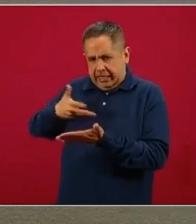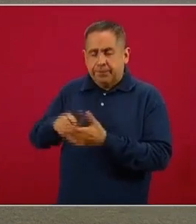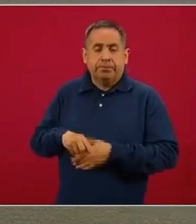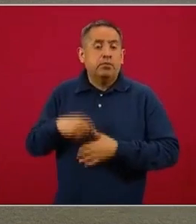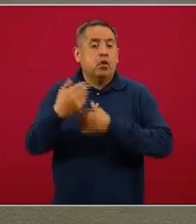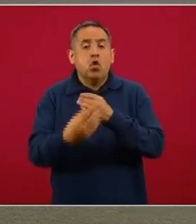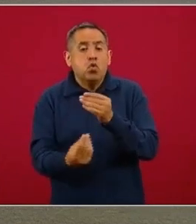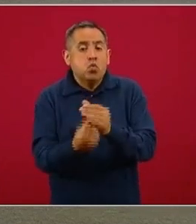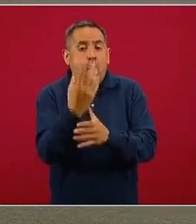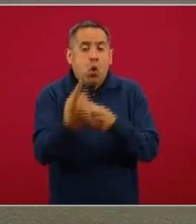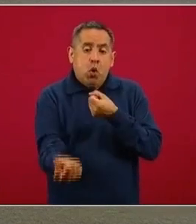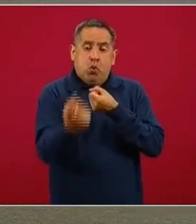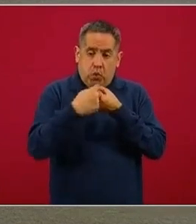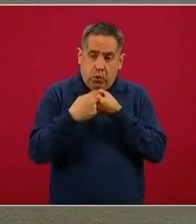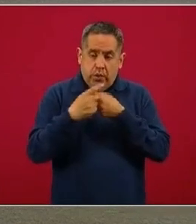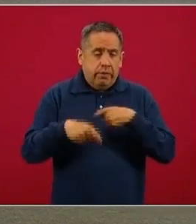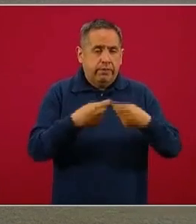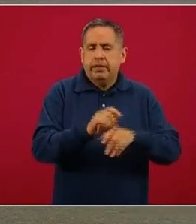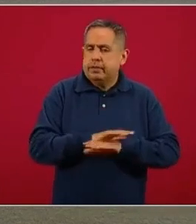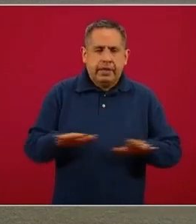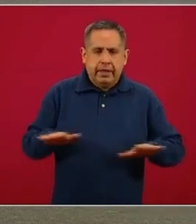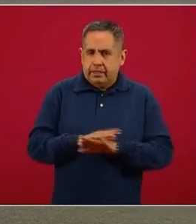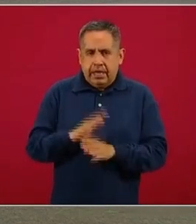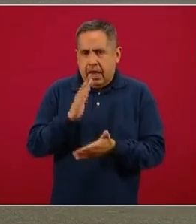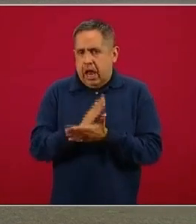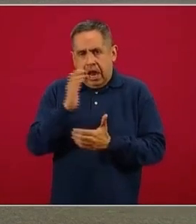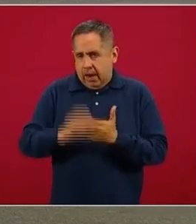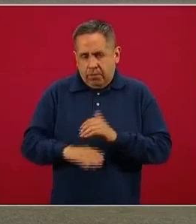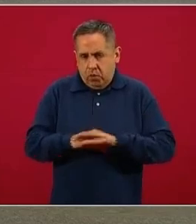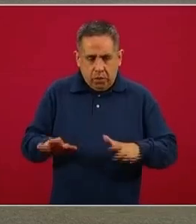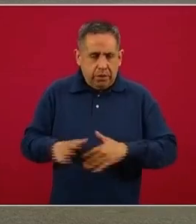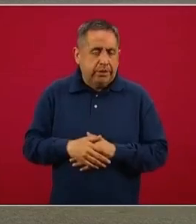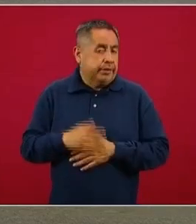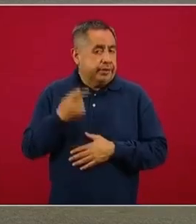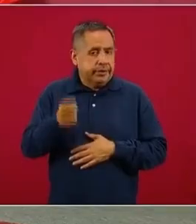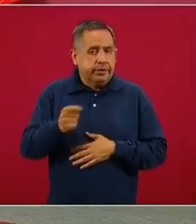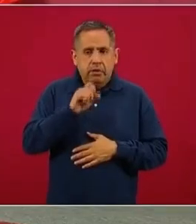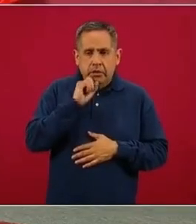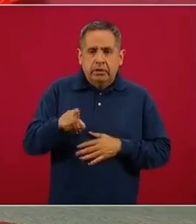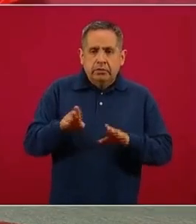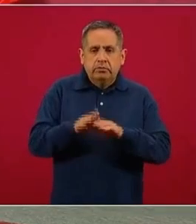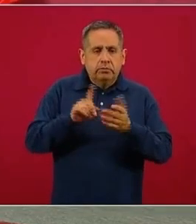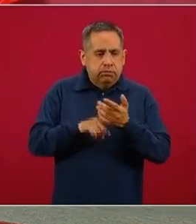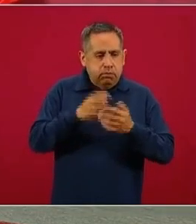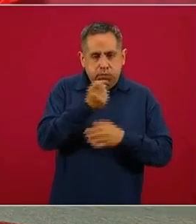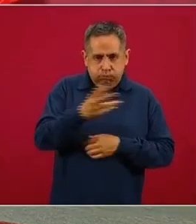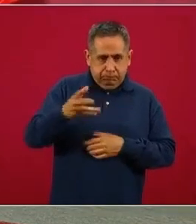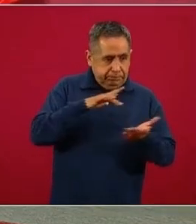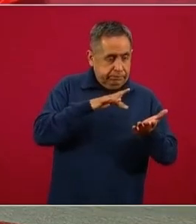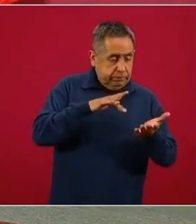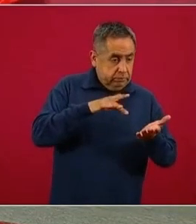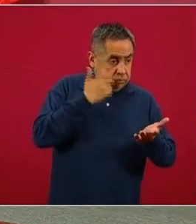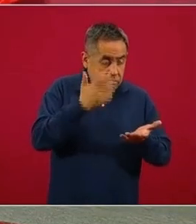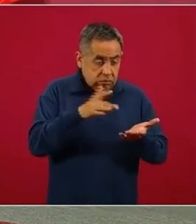hay ingresos nuevos ahorita al Censo del Bienestar y en el caso de la demanda de apoyos